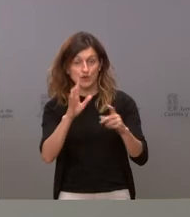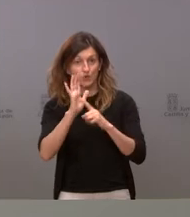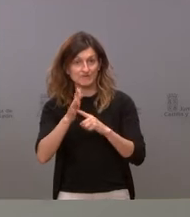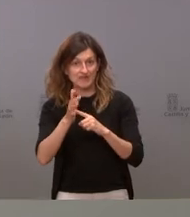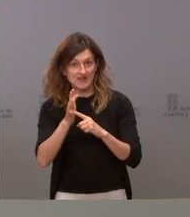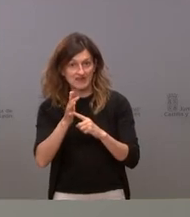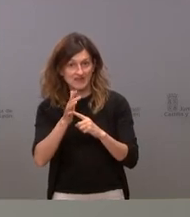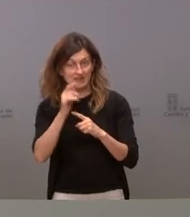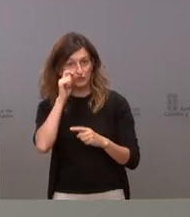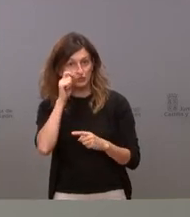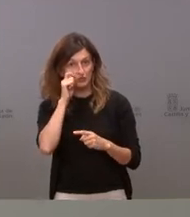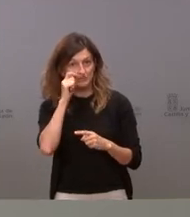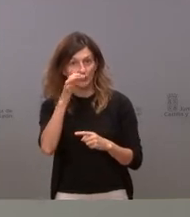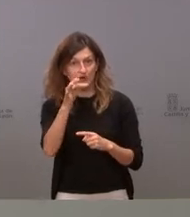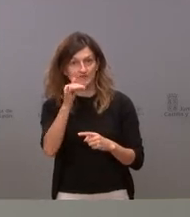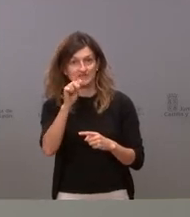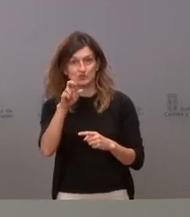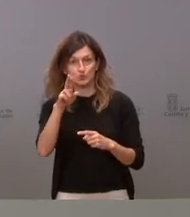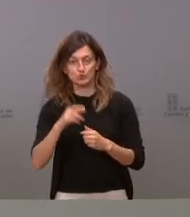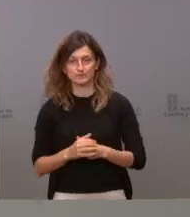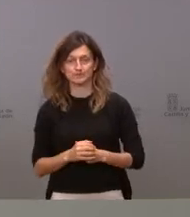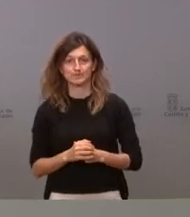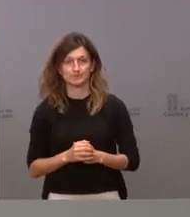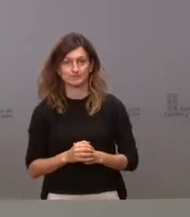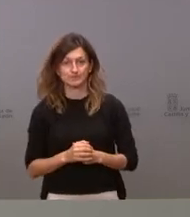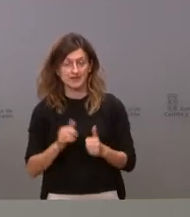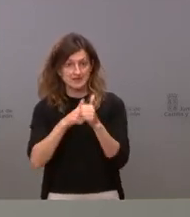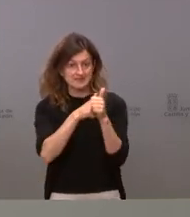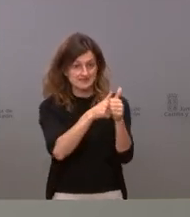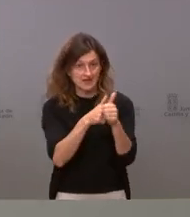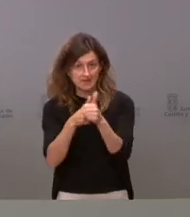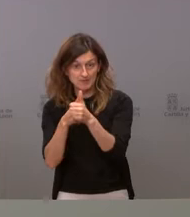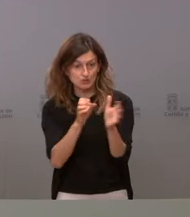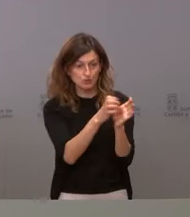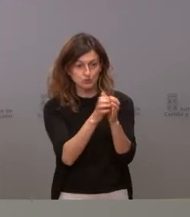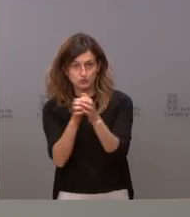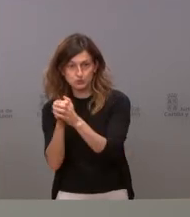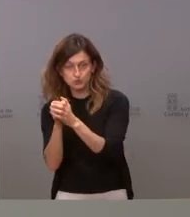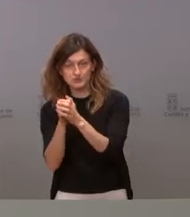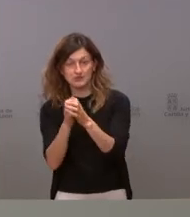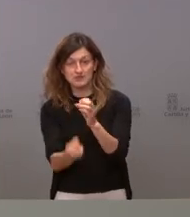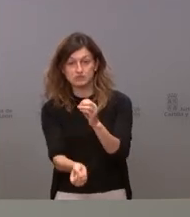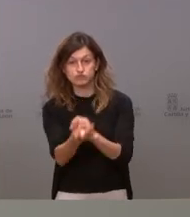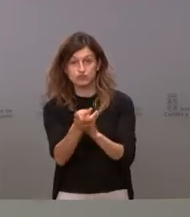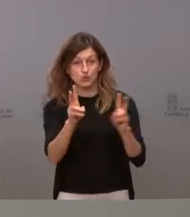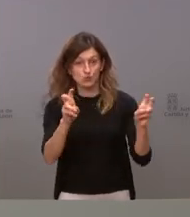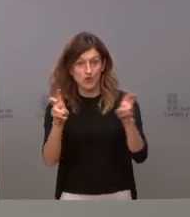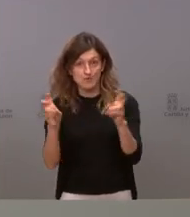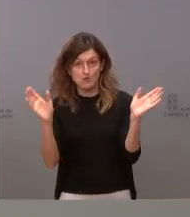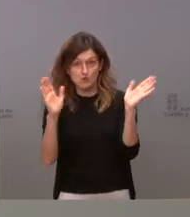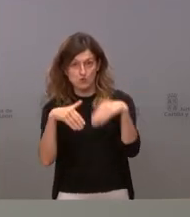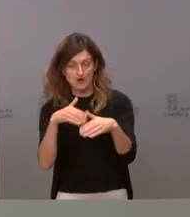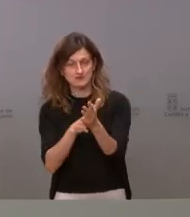de turismo Fitur. El seguimiento de estos brotes y la falta de aparición de nuevos casos nos indica en estos